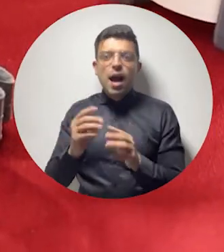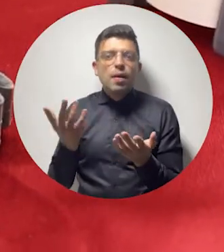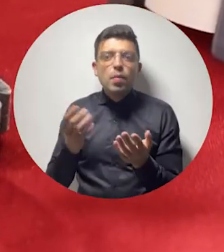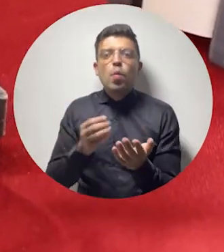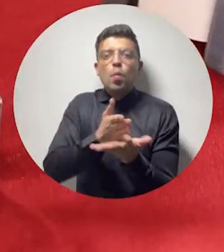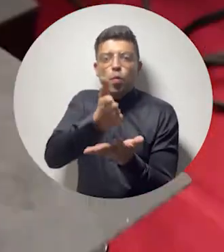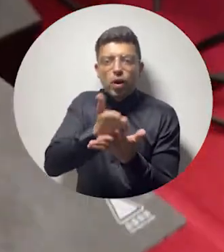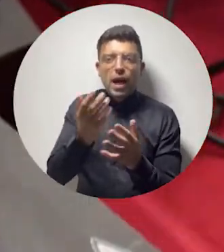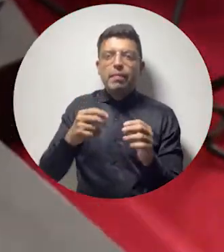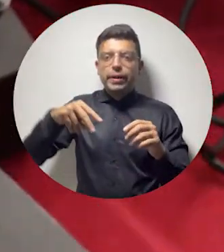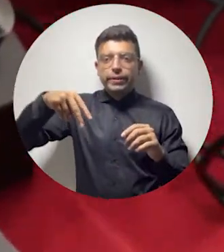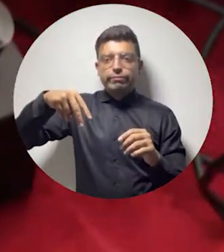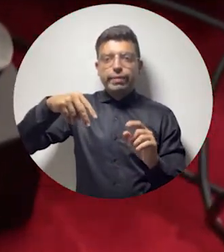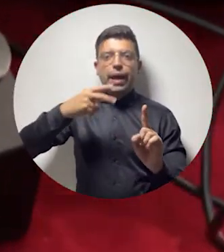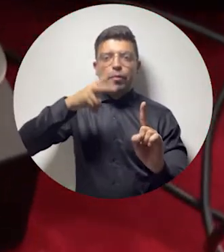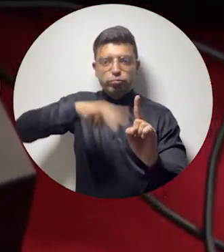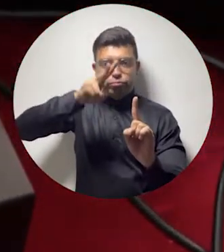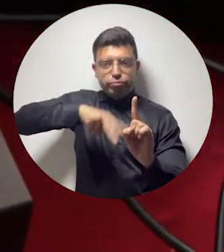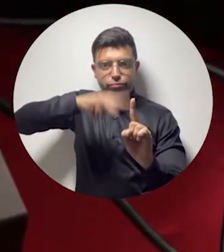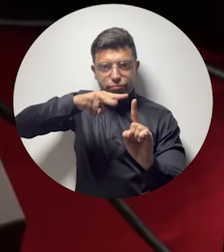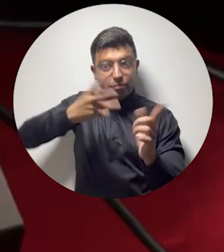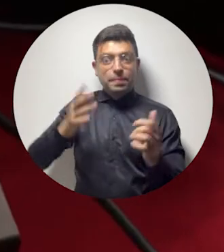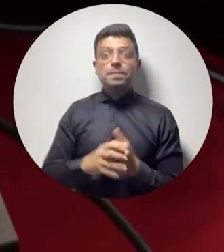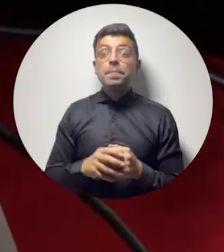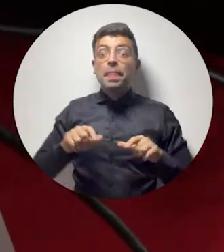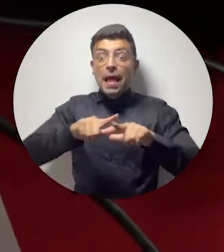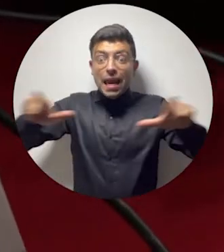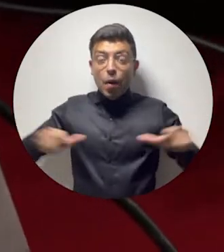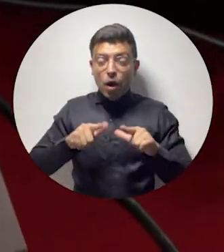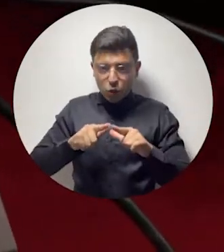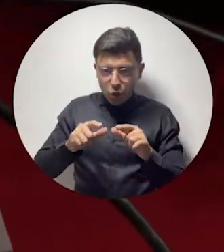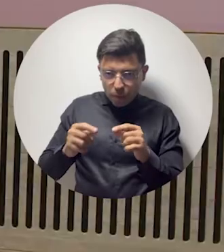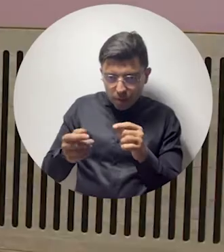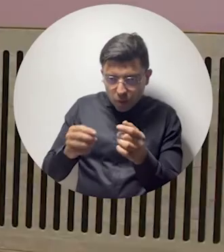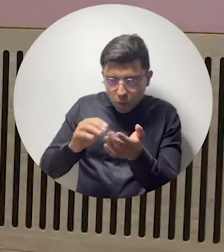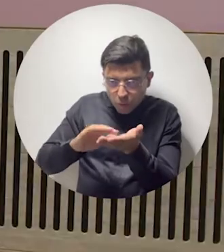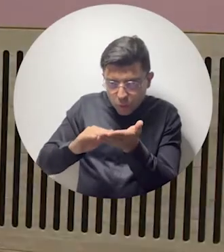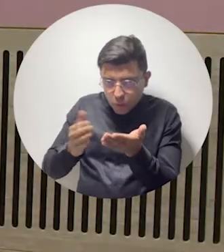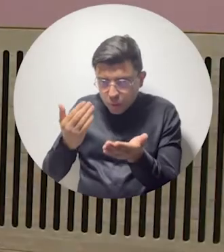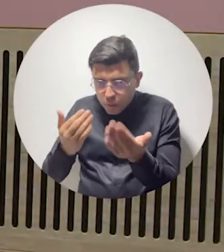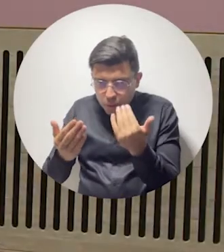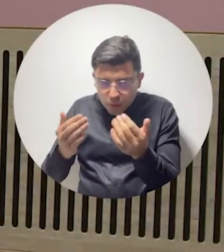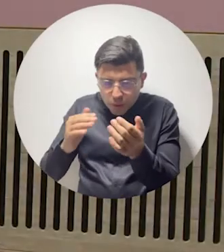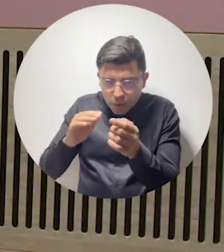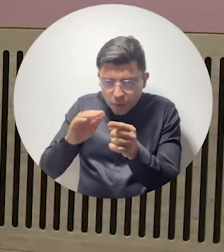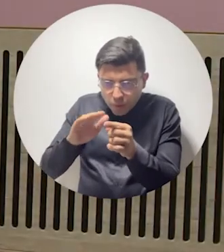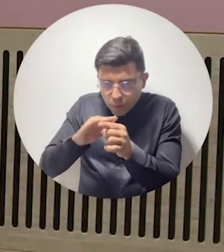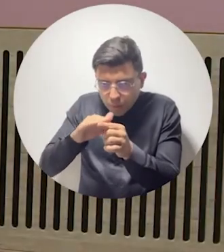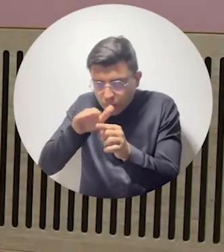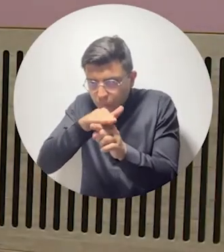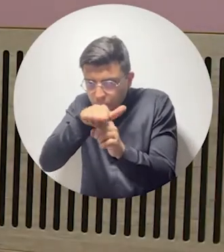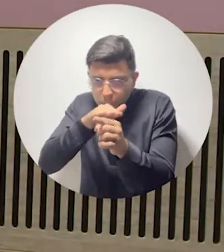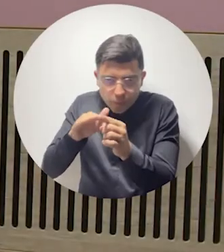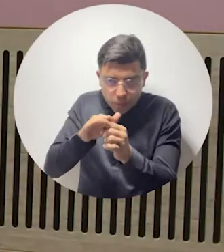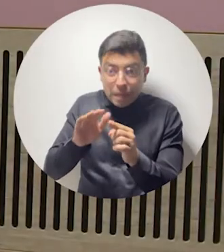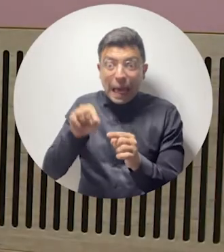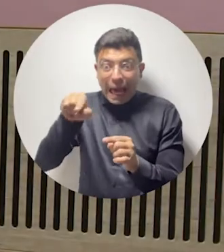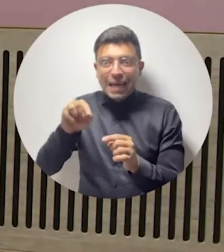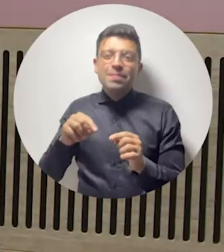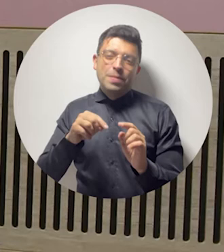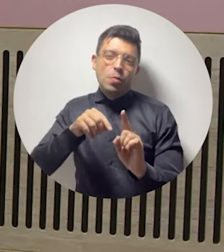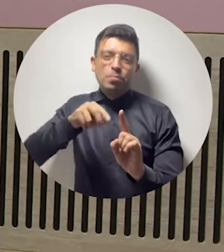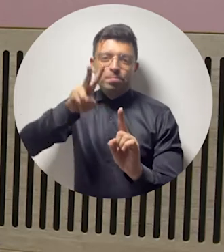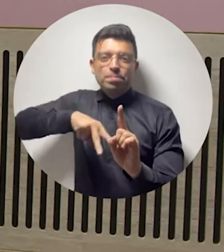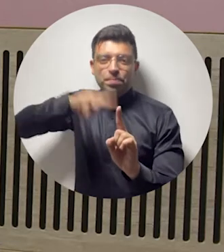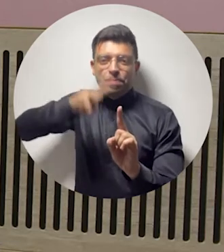Desde el Laboratorio de Arqueología, del programa de Antropología, tenemos una iniciativa de mostrar y divulgar